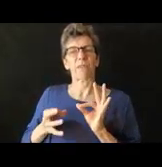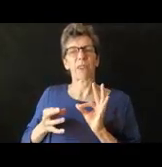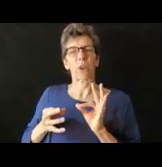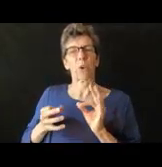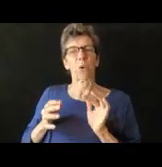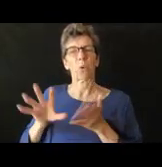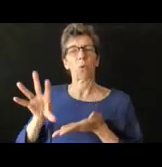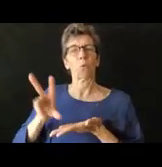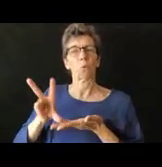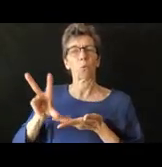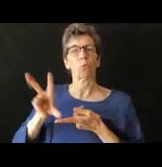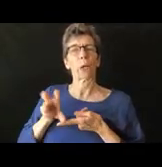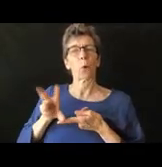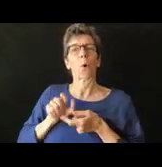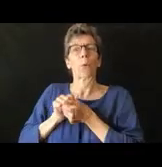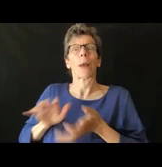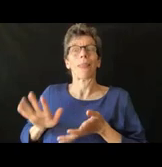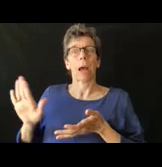permiso de todas las partes